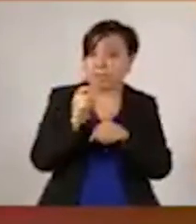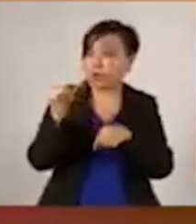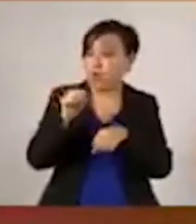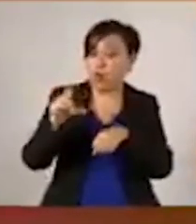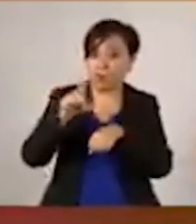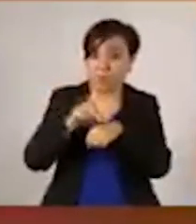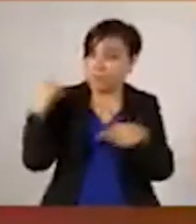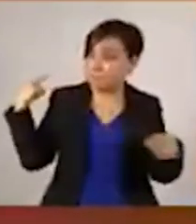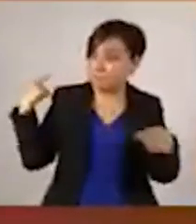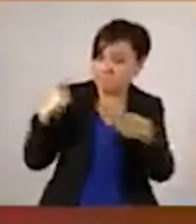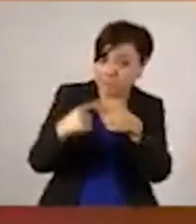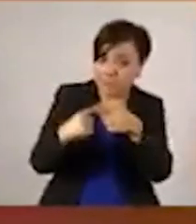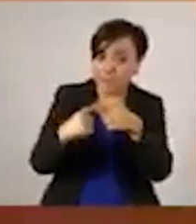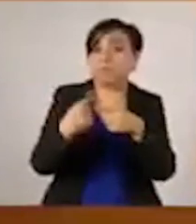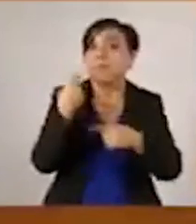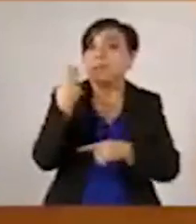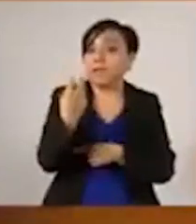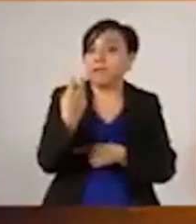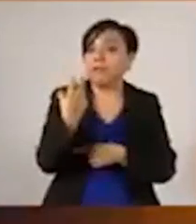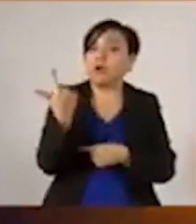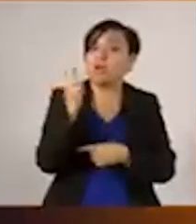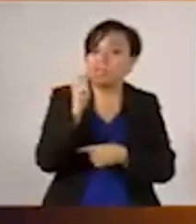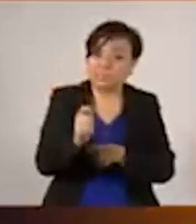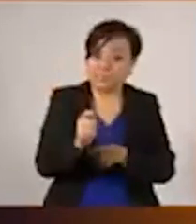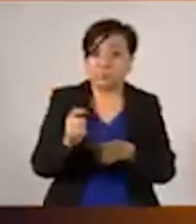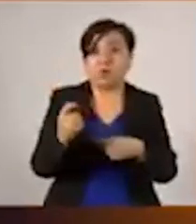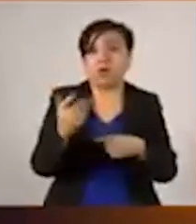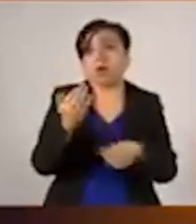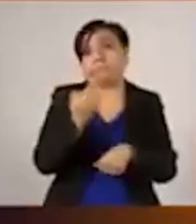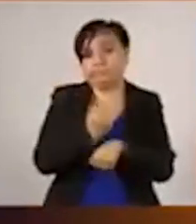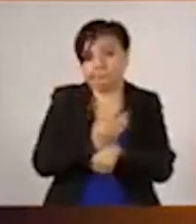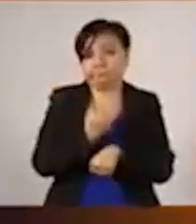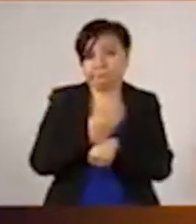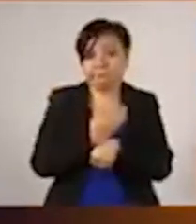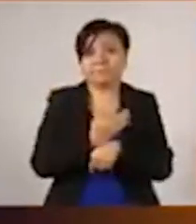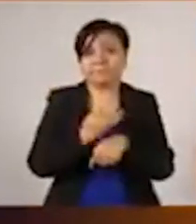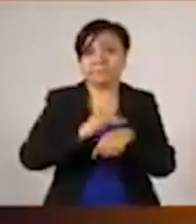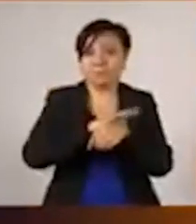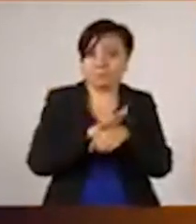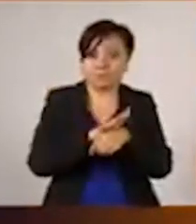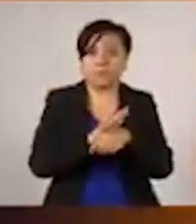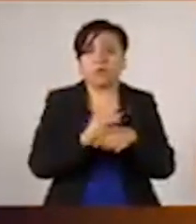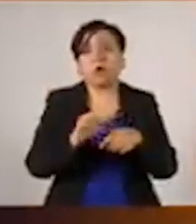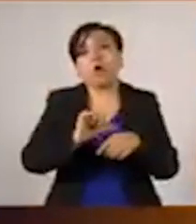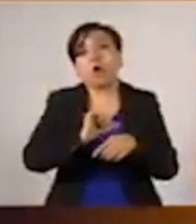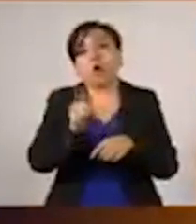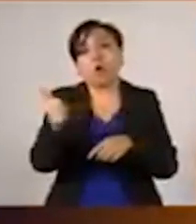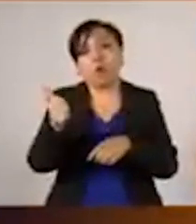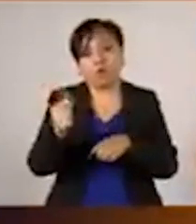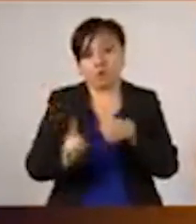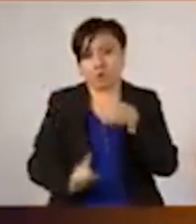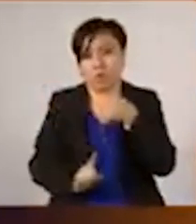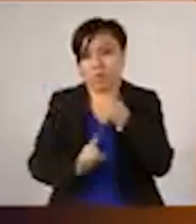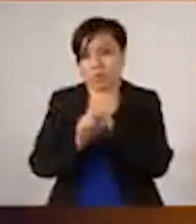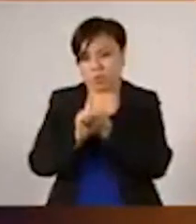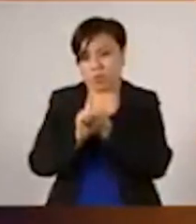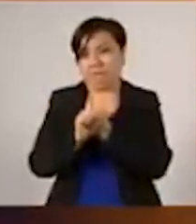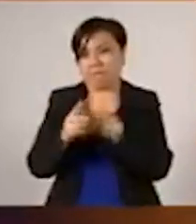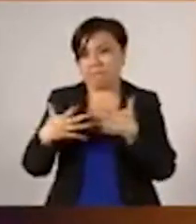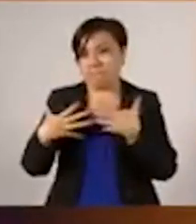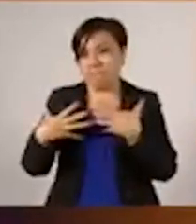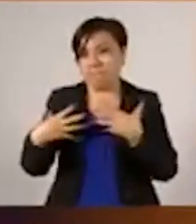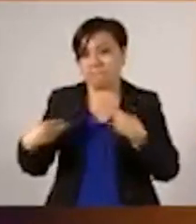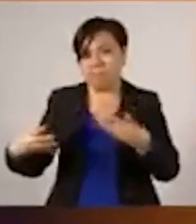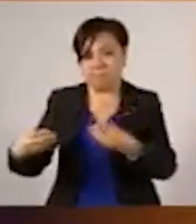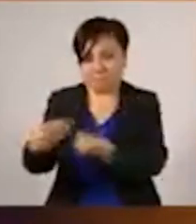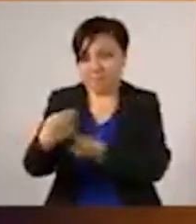tenemos está supeditada o está junto con la otra pandemia que hemos padecido durante décadas,